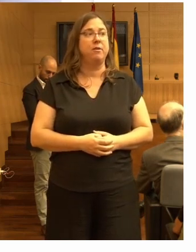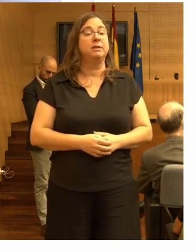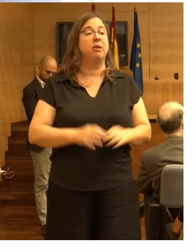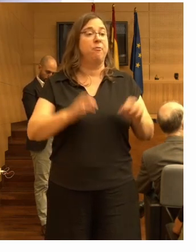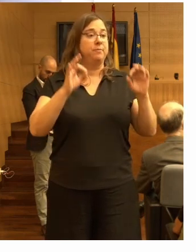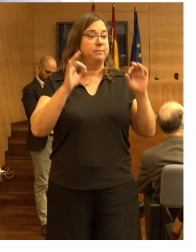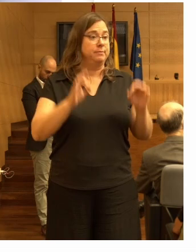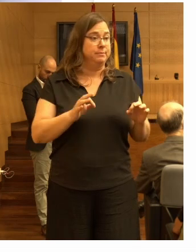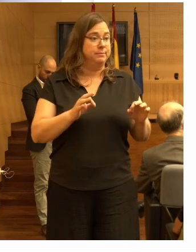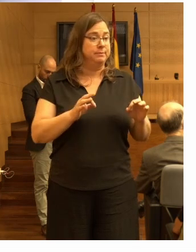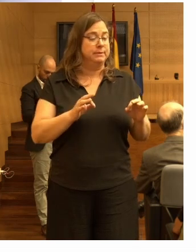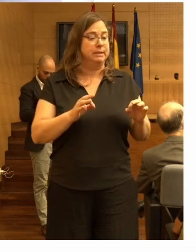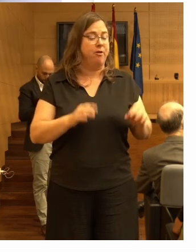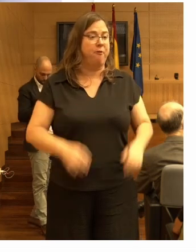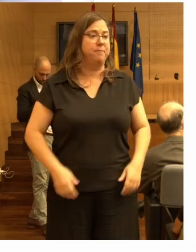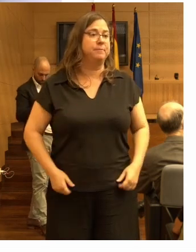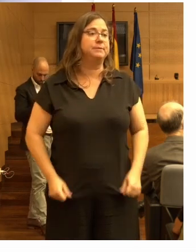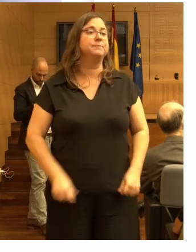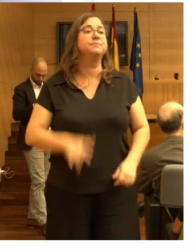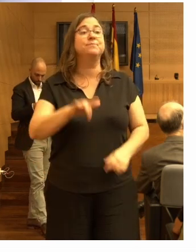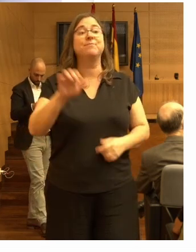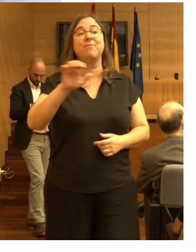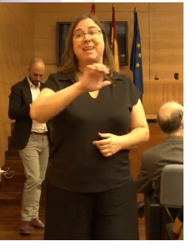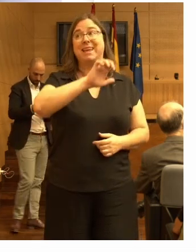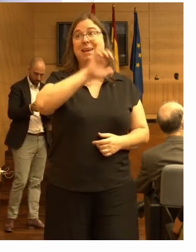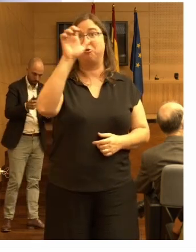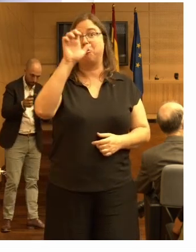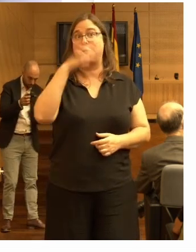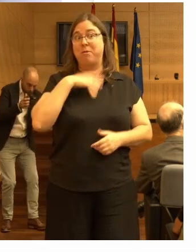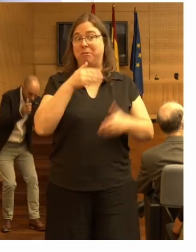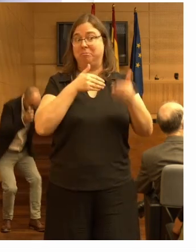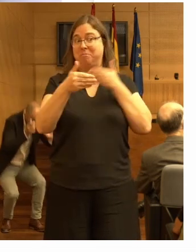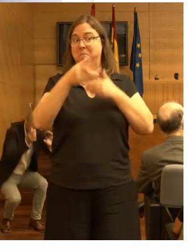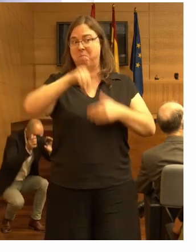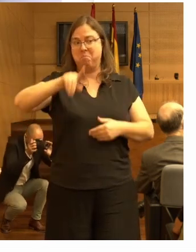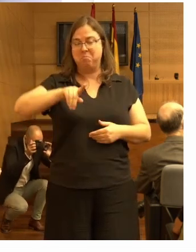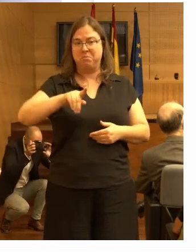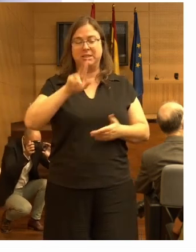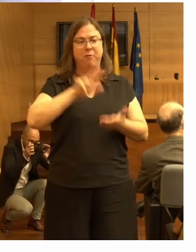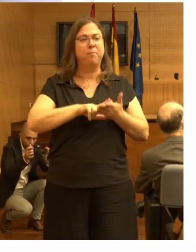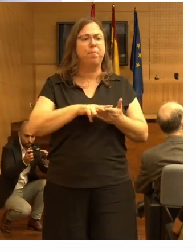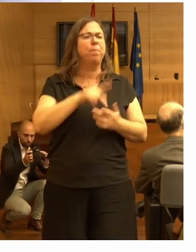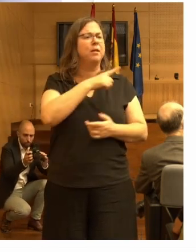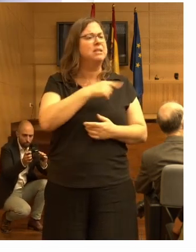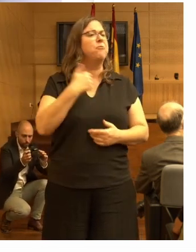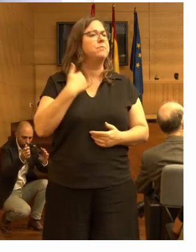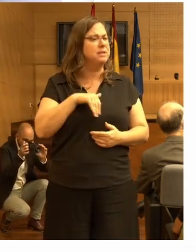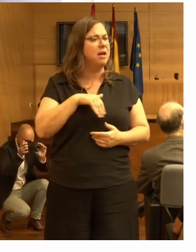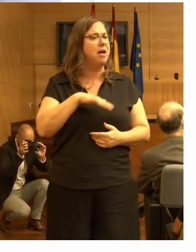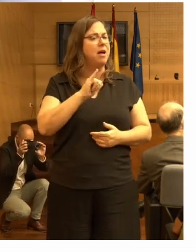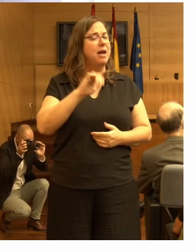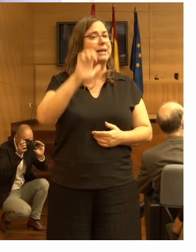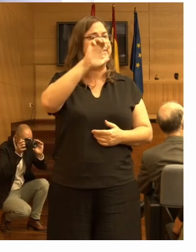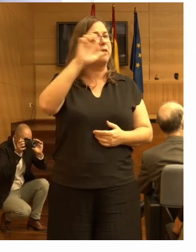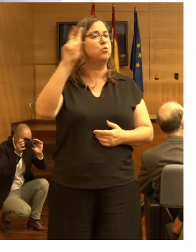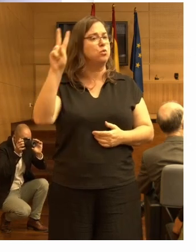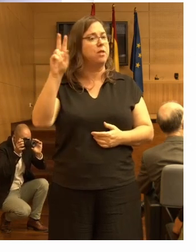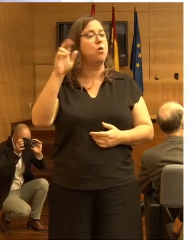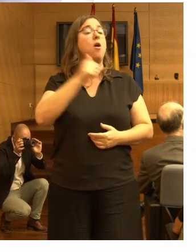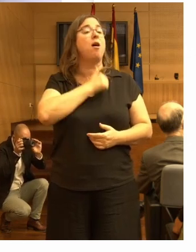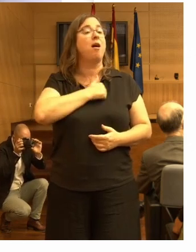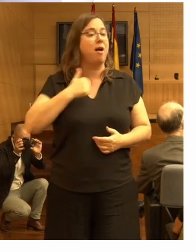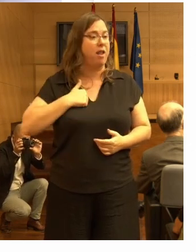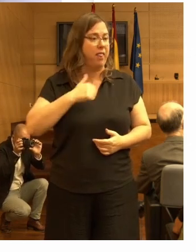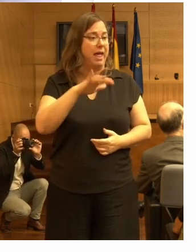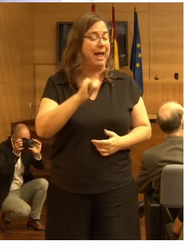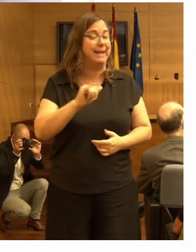Esto seguramente salga en Europa dentro de un par de meses. Es un producto que ya está disponible en Estados Unidos y en Canadá, pero